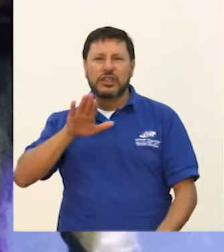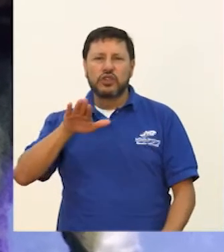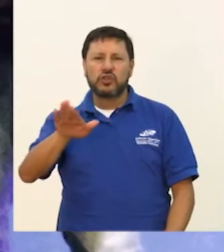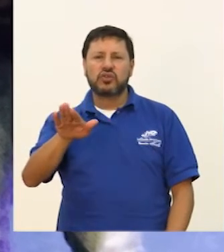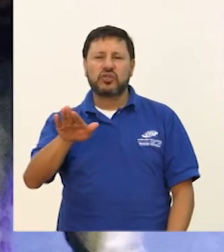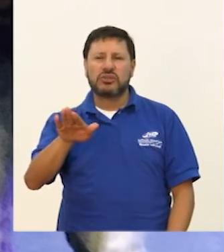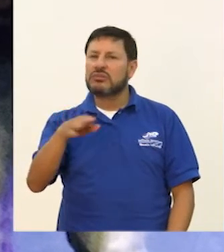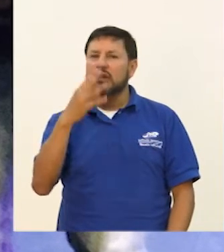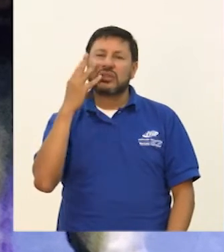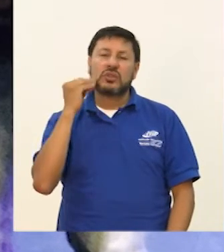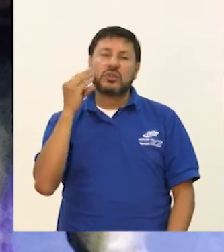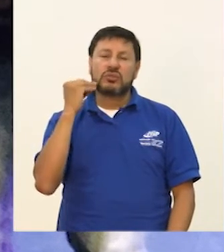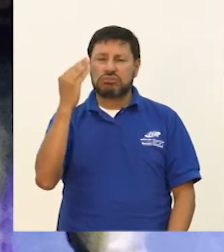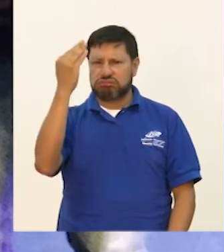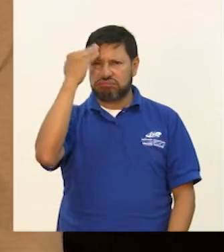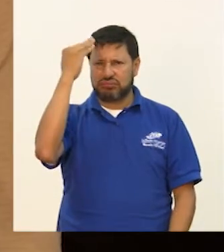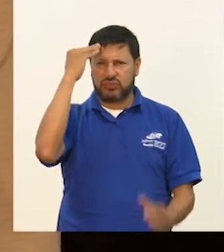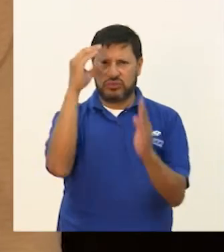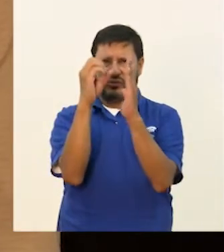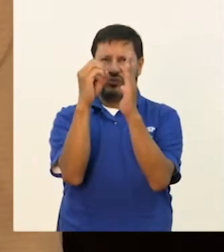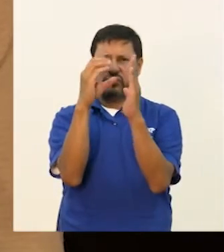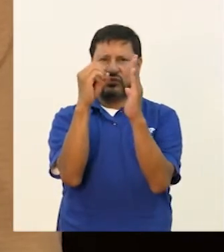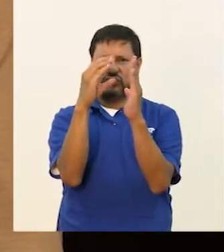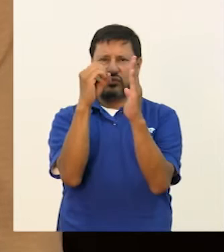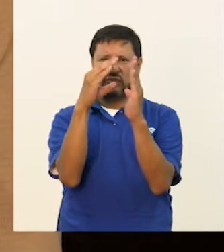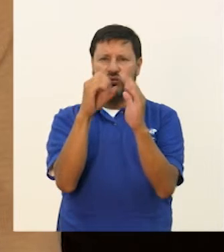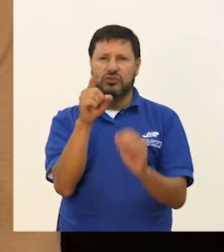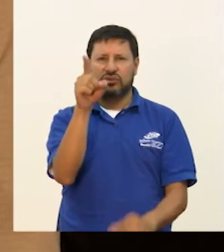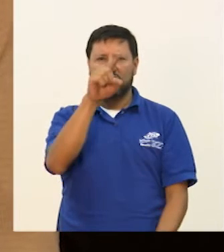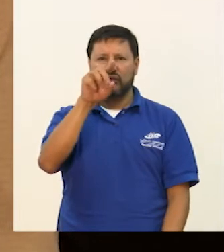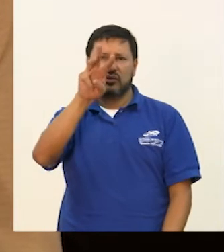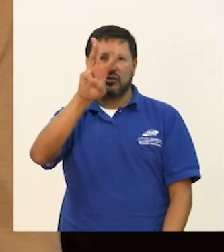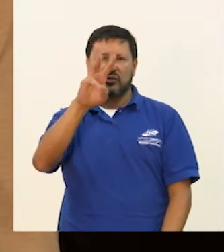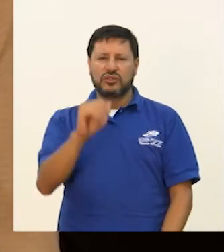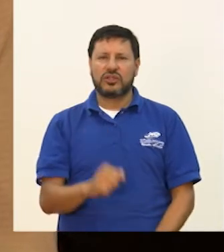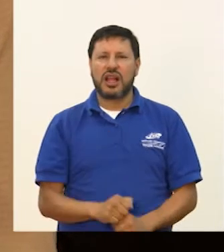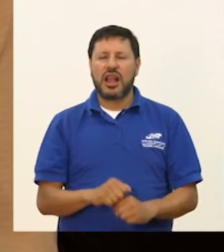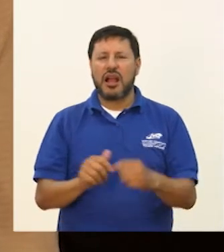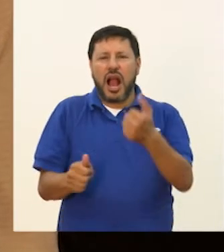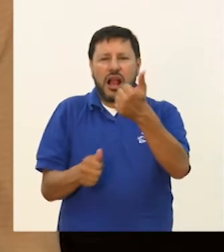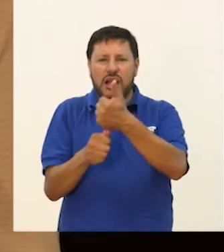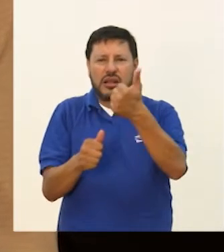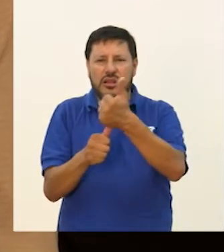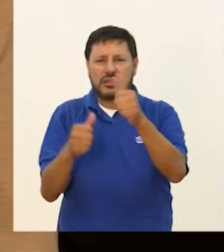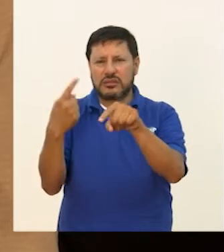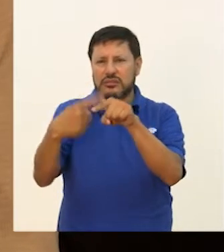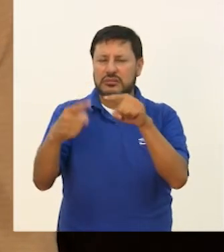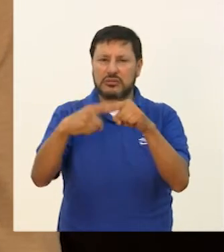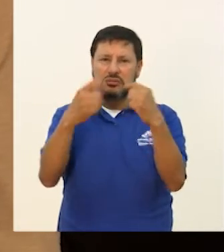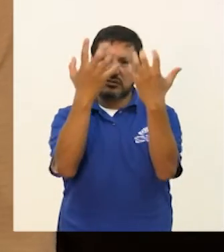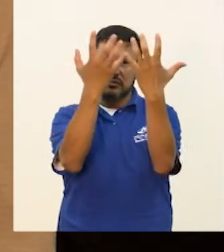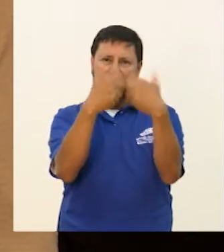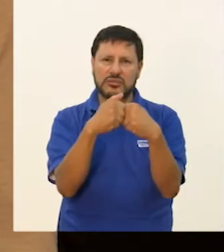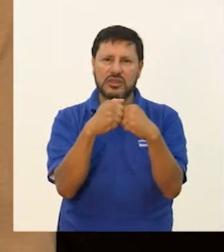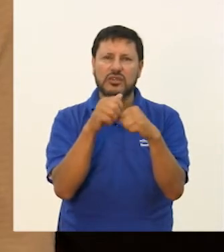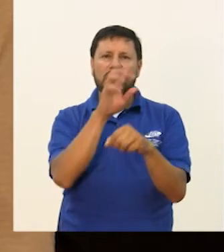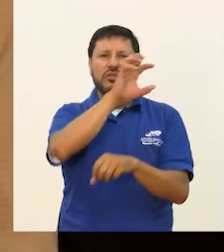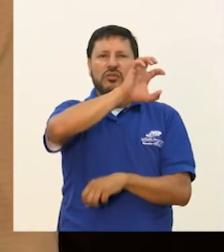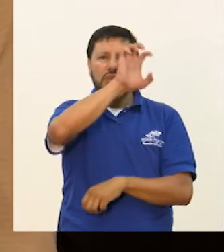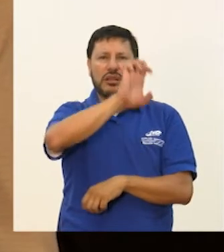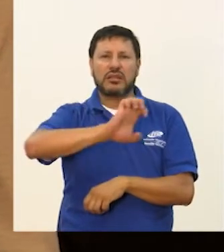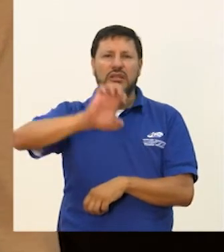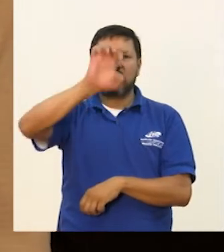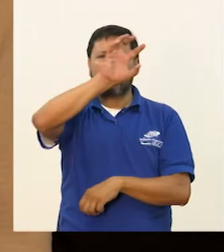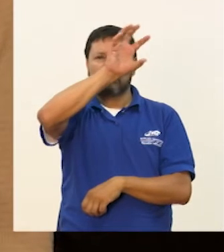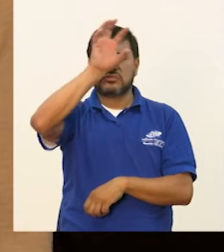Yo allá trabajé en un laboratorio que se llama Aminoxia Lab, que lo que trabajan allá es todo lo relacionado con medicina de